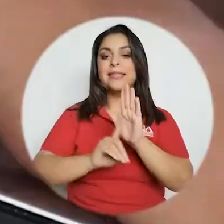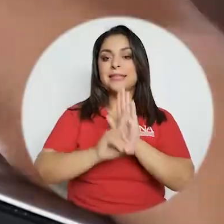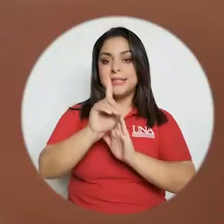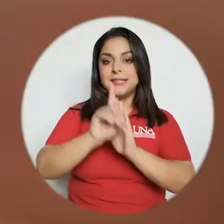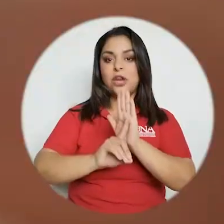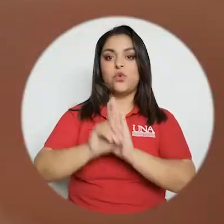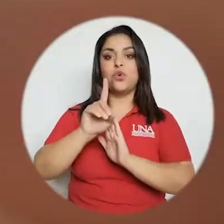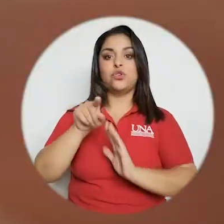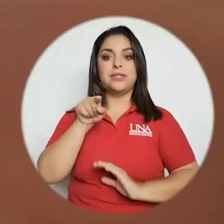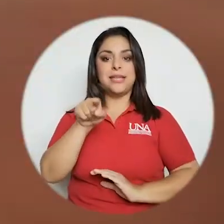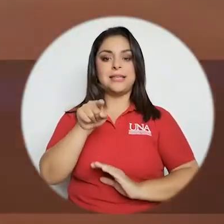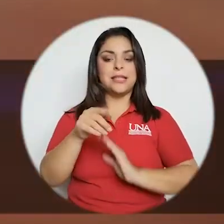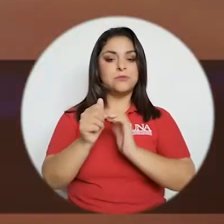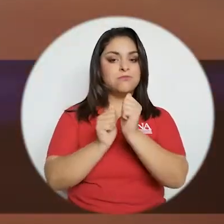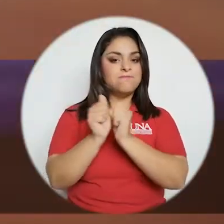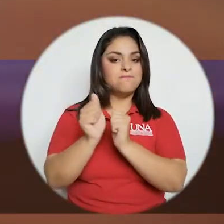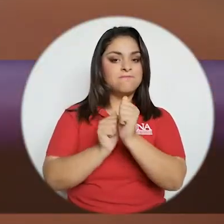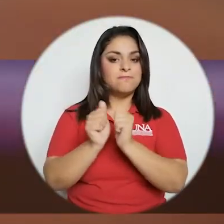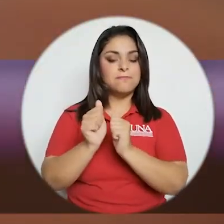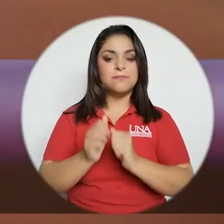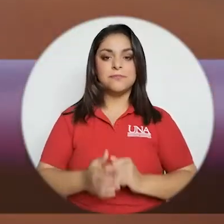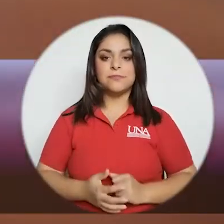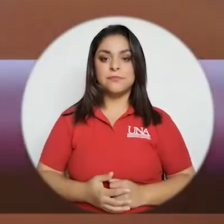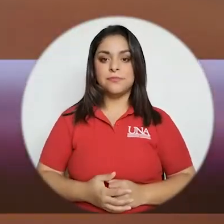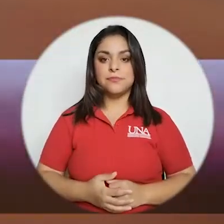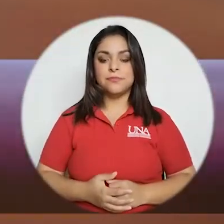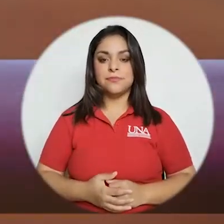con el desarrollo de estas competencias